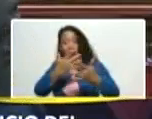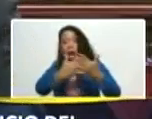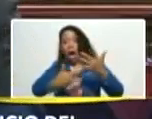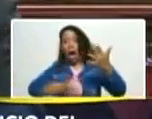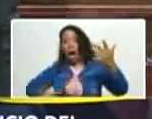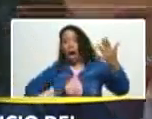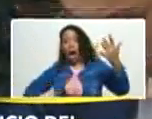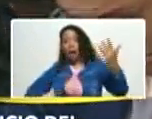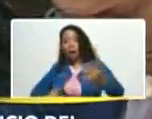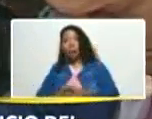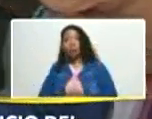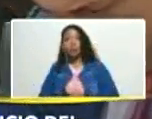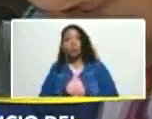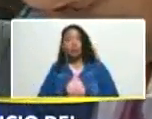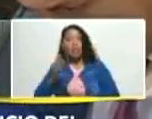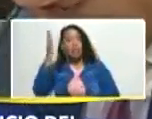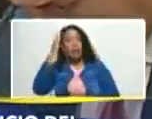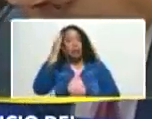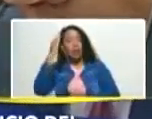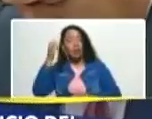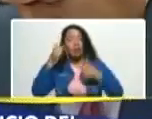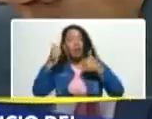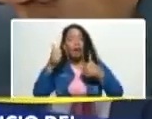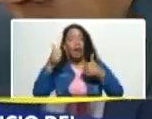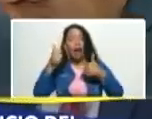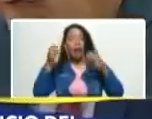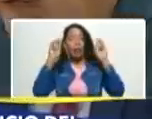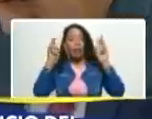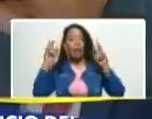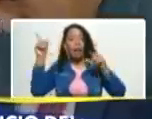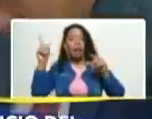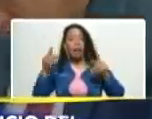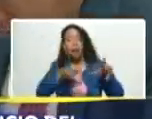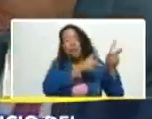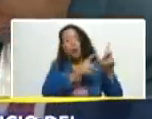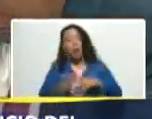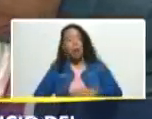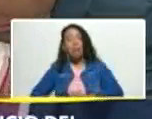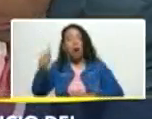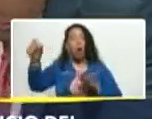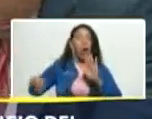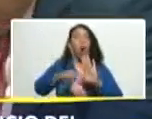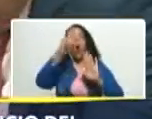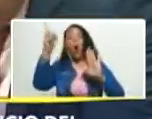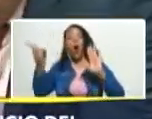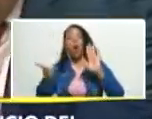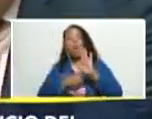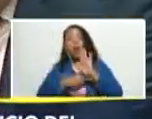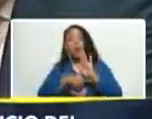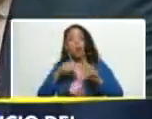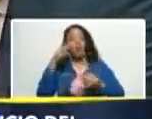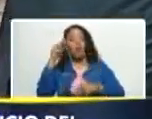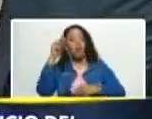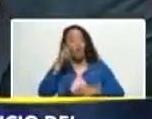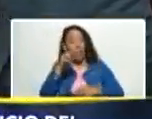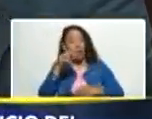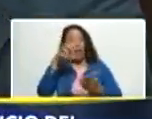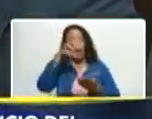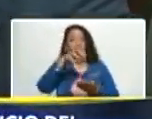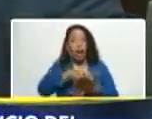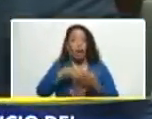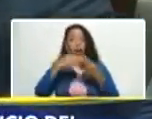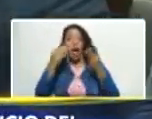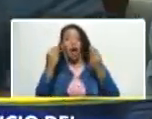tema creo que es uno de los programas legislativos más completos desde el punto de vista del Estado desde el punto de vista de la